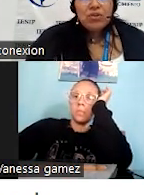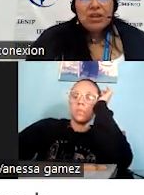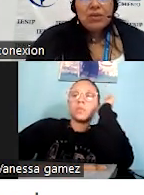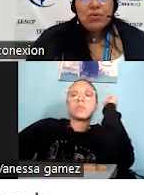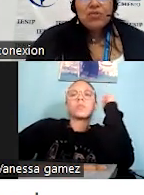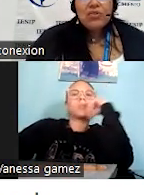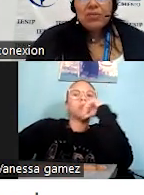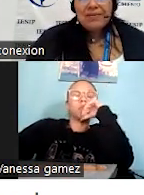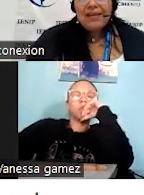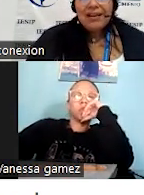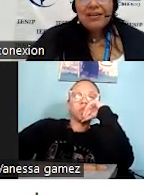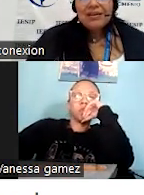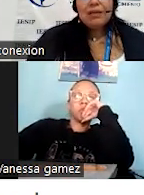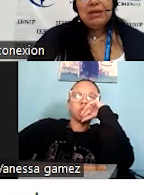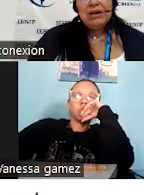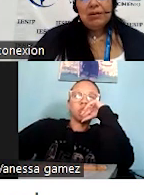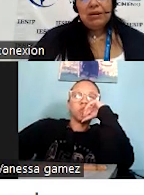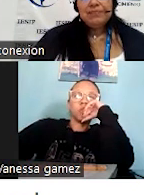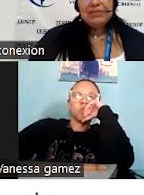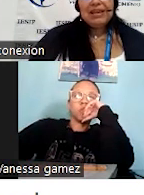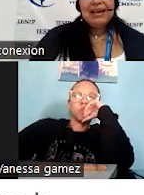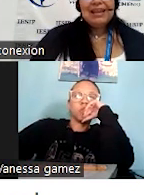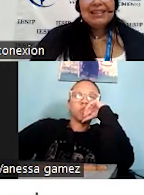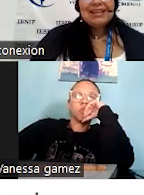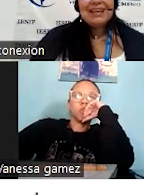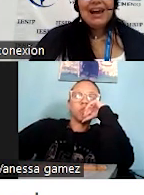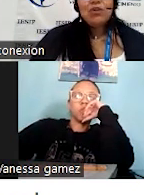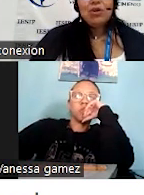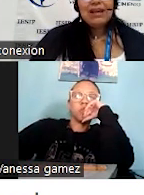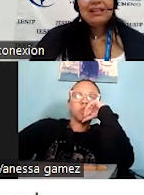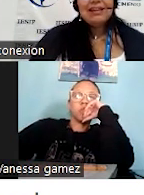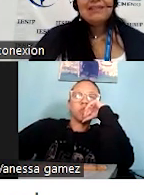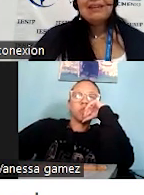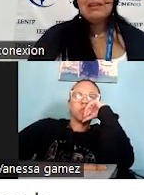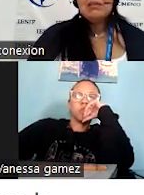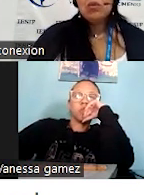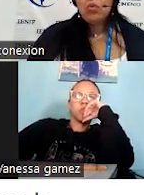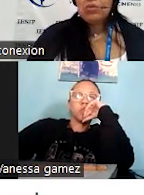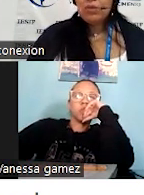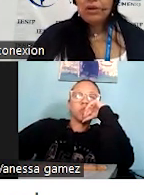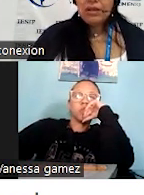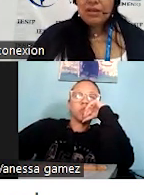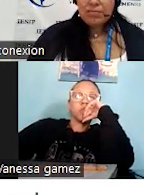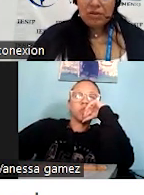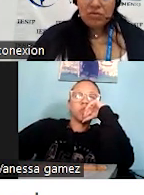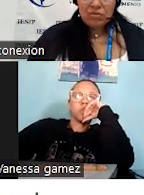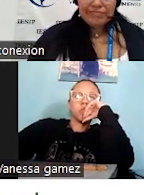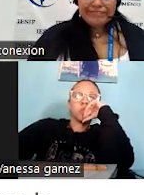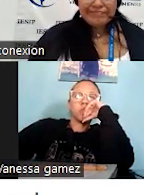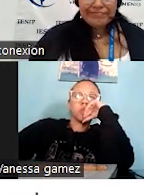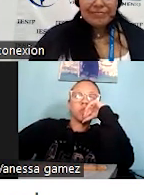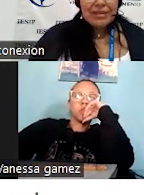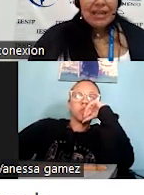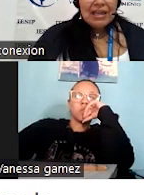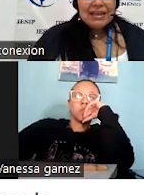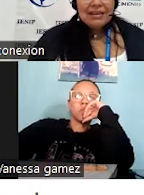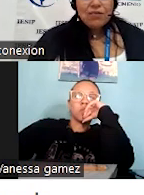ambiente positivo, servicial y amigable, que garantice a los clientes salir con una buena impresión.